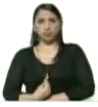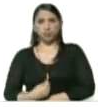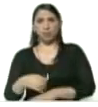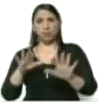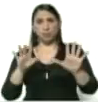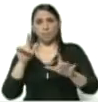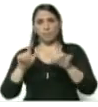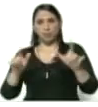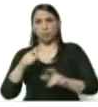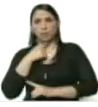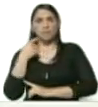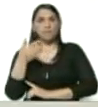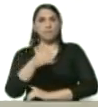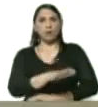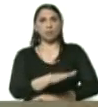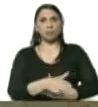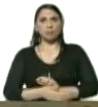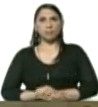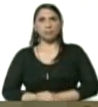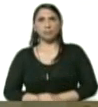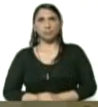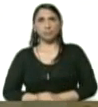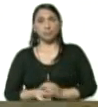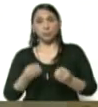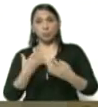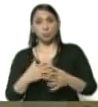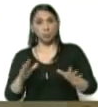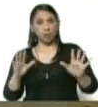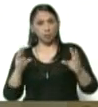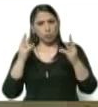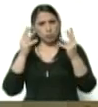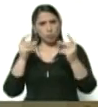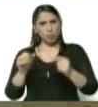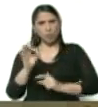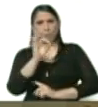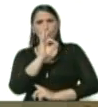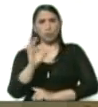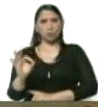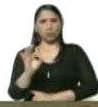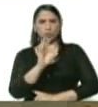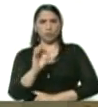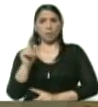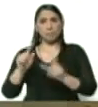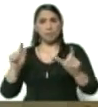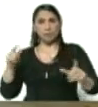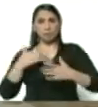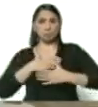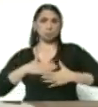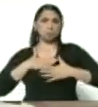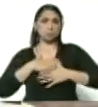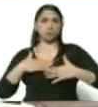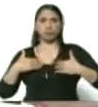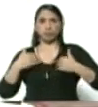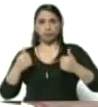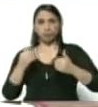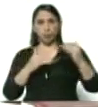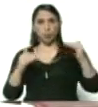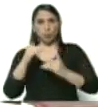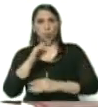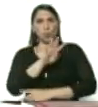personas fallecidas. Así que, bueno, el número, el porcentaje de los casos recuperados asciende al